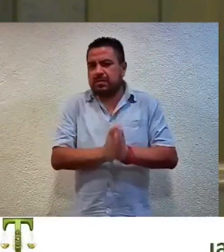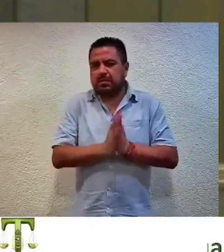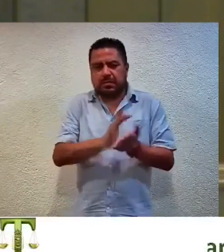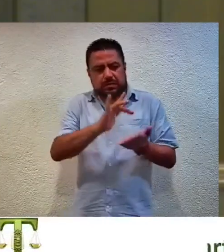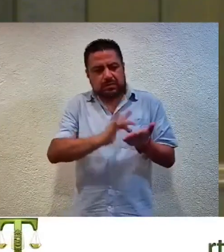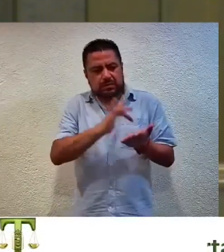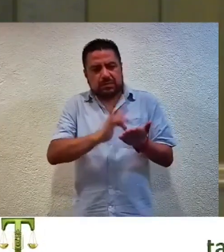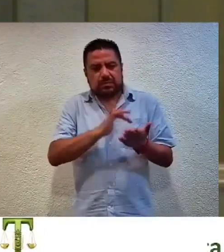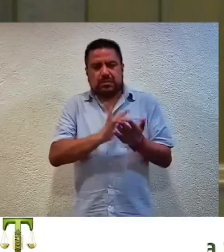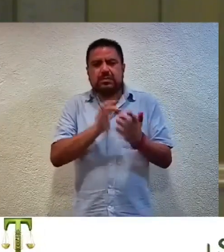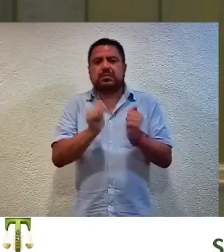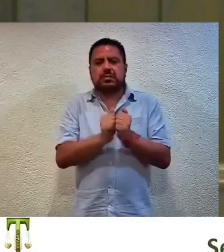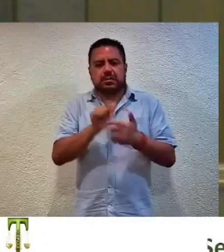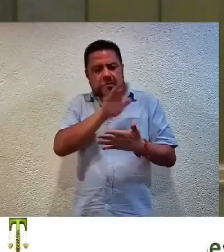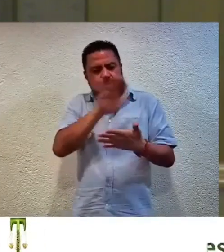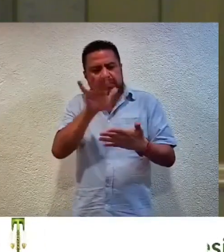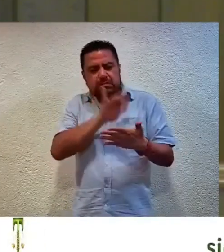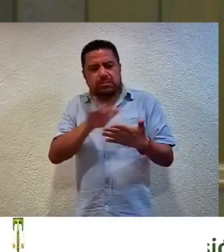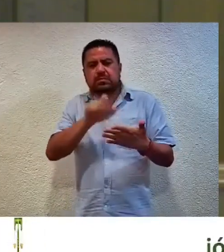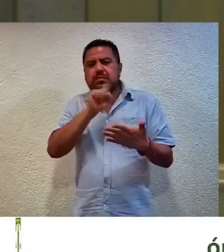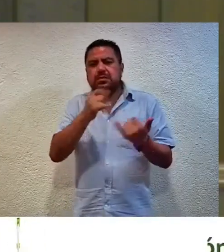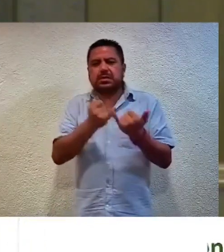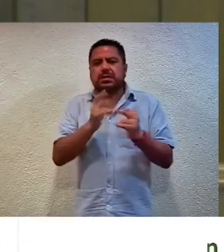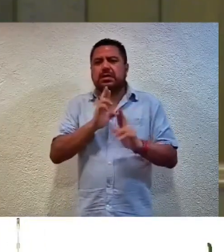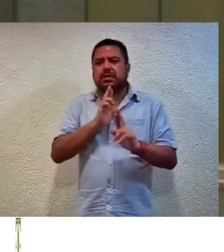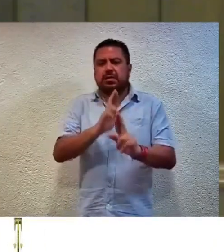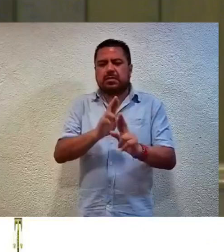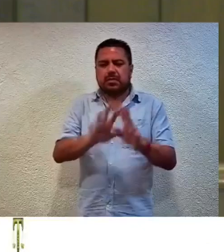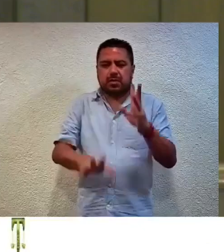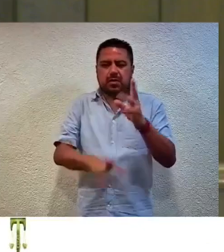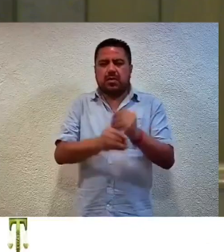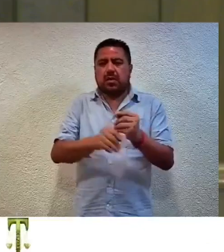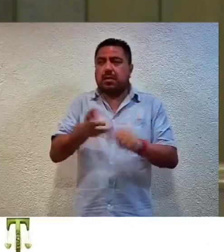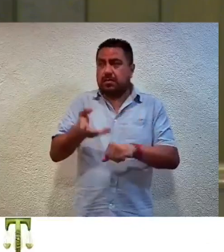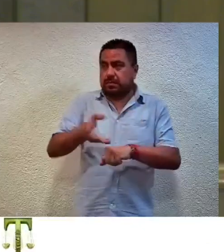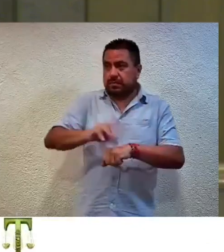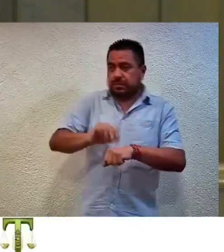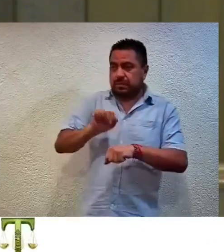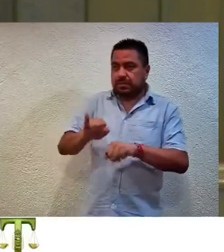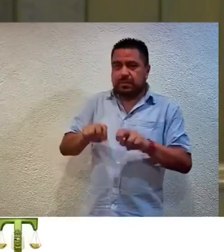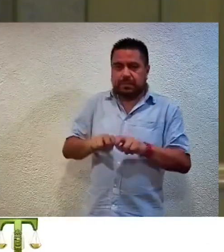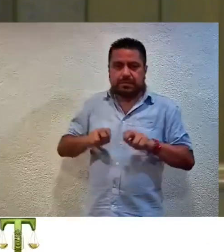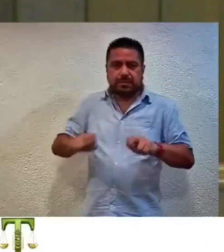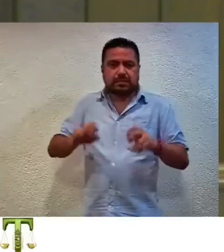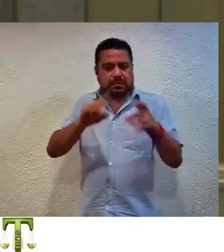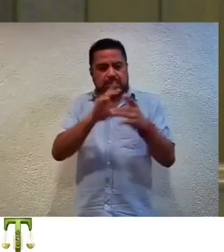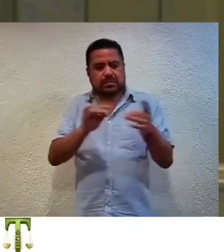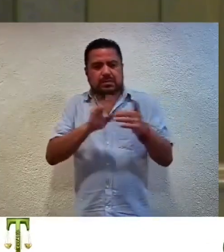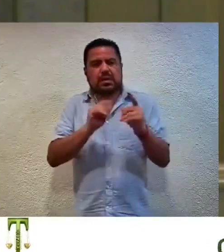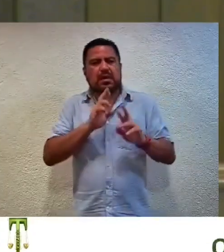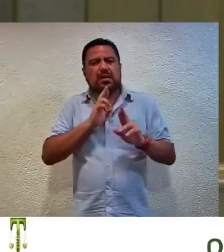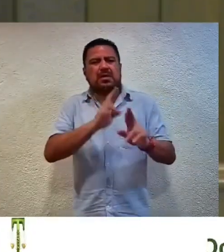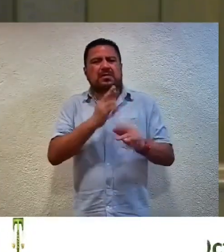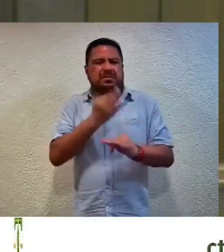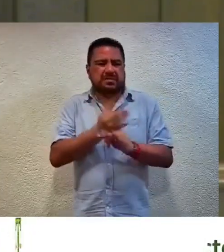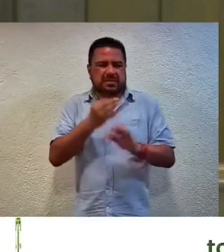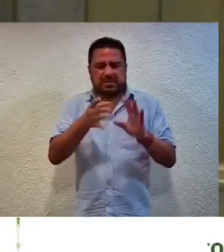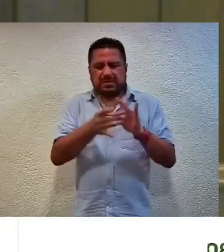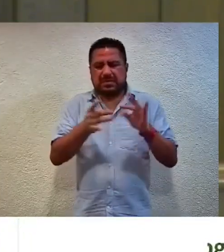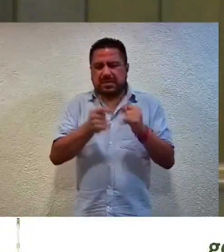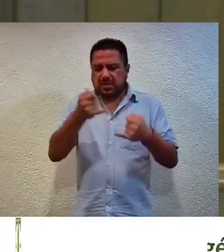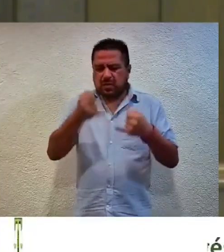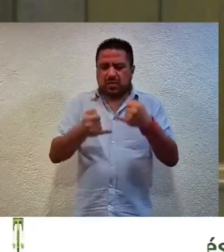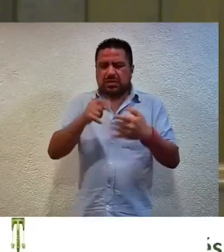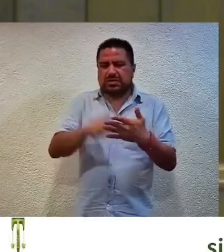apoye con la cuenta y los resolutivos del mismo. Con la autorización del Pleno, doy cuenta con el proyecto de resolución que se dicta en el juicio